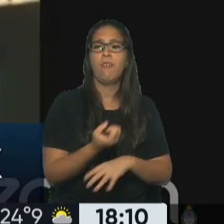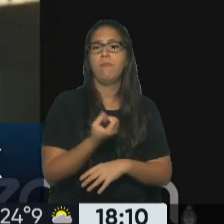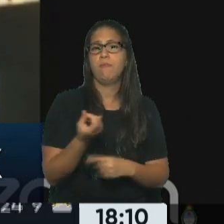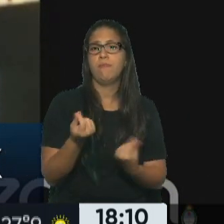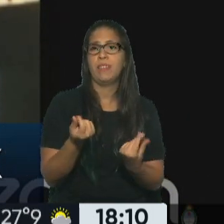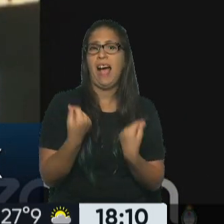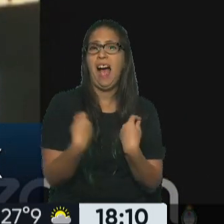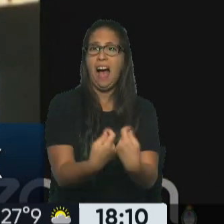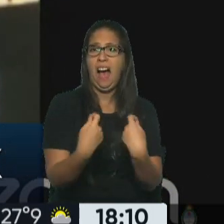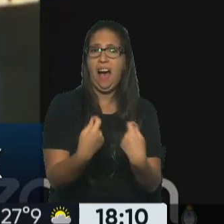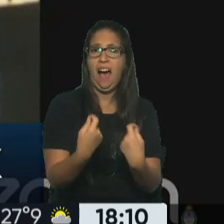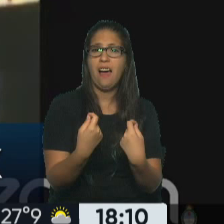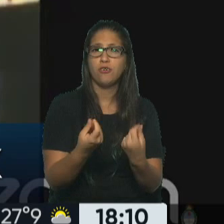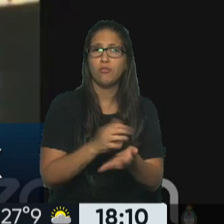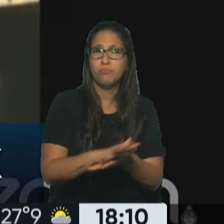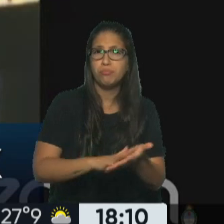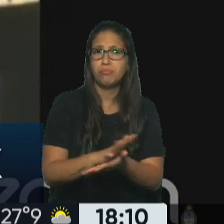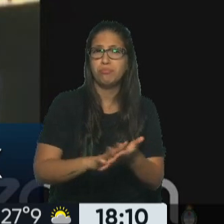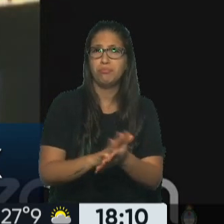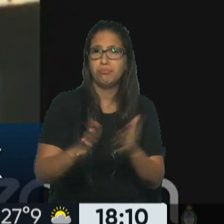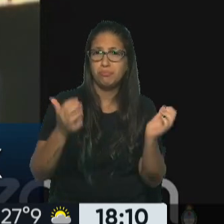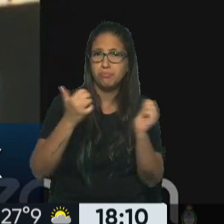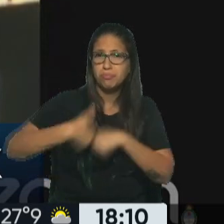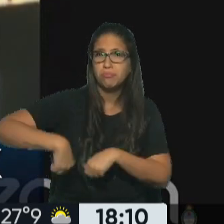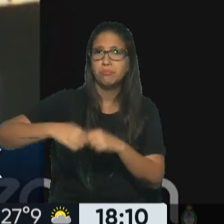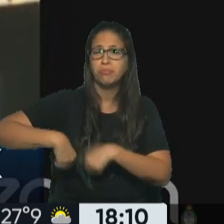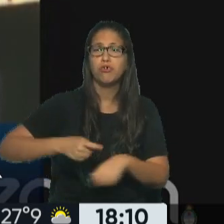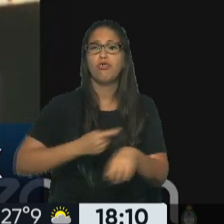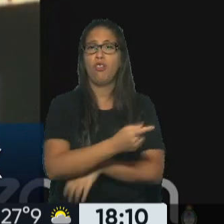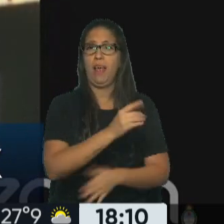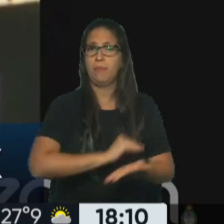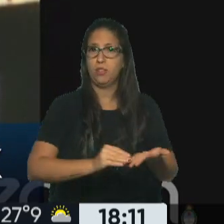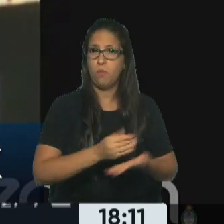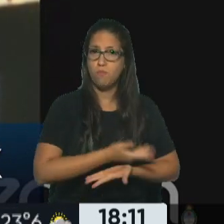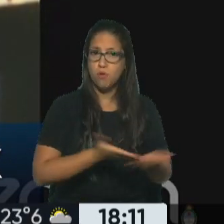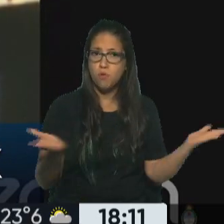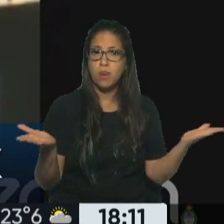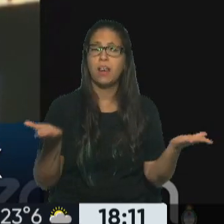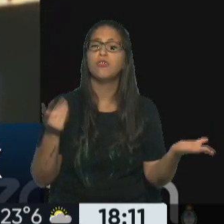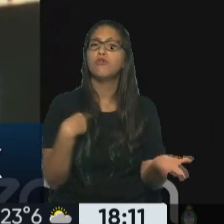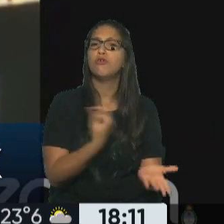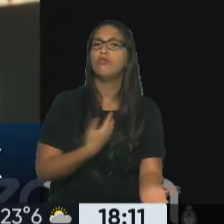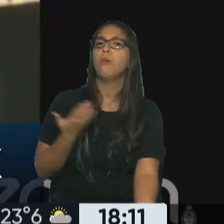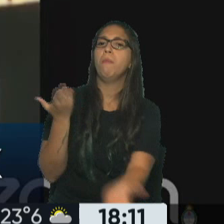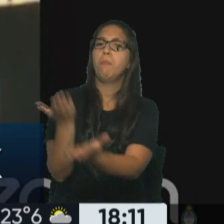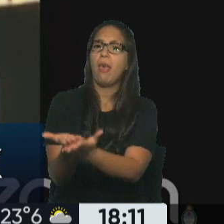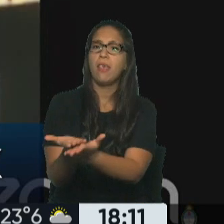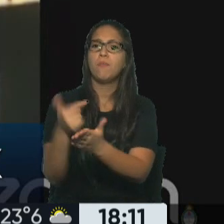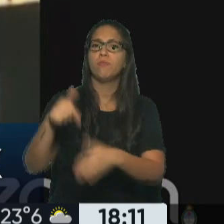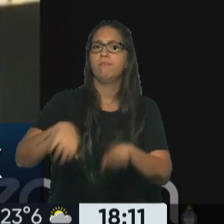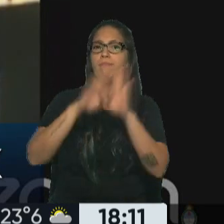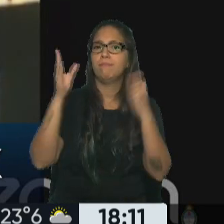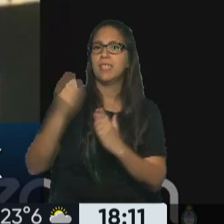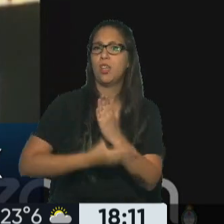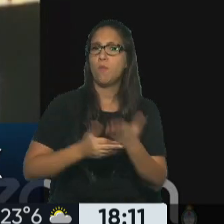agravada contra la administración pública. Se haga lugar al pedido de solicitado de comiso del Ministerio Público